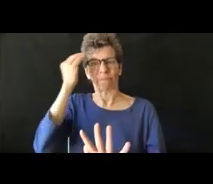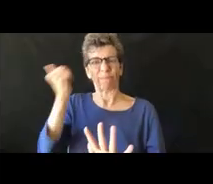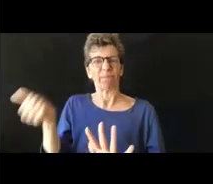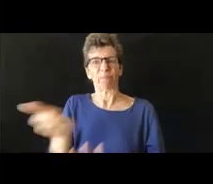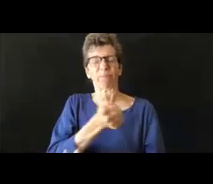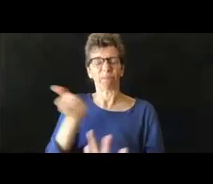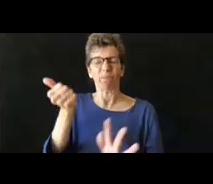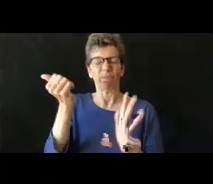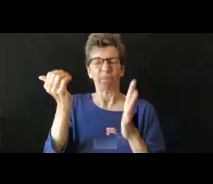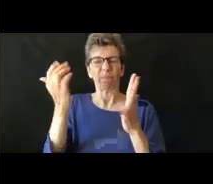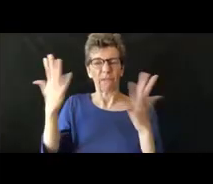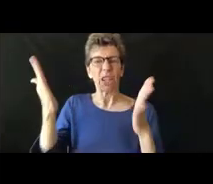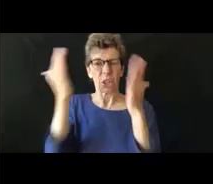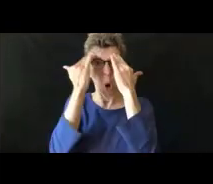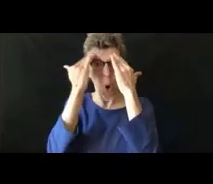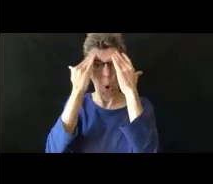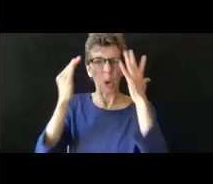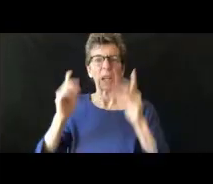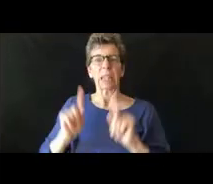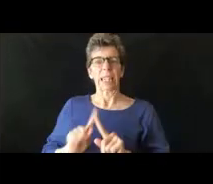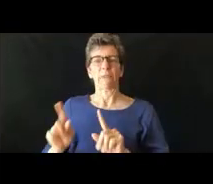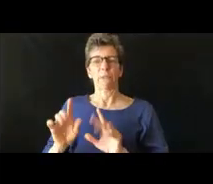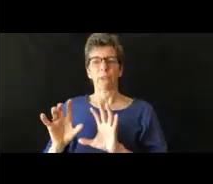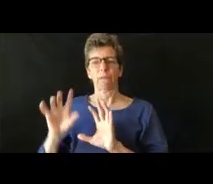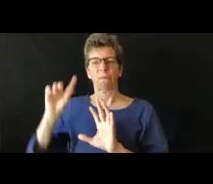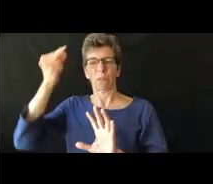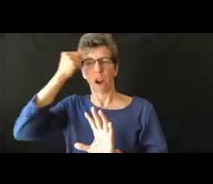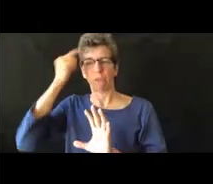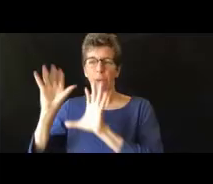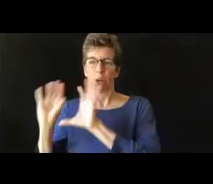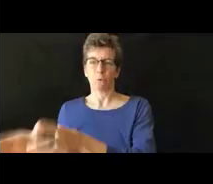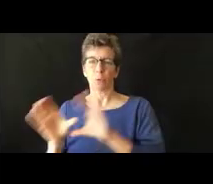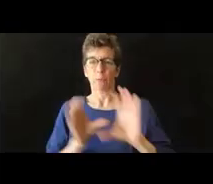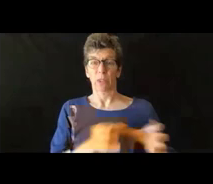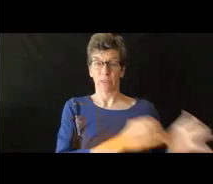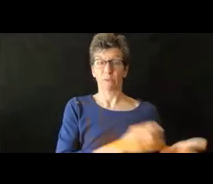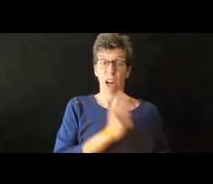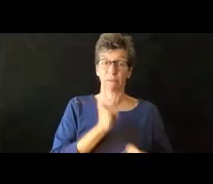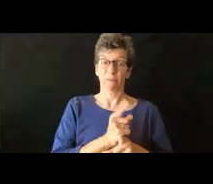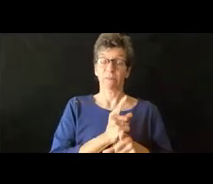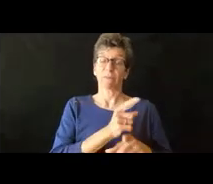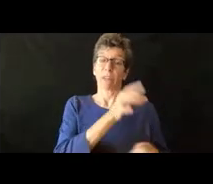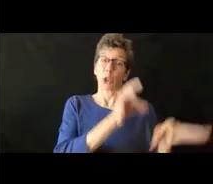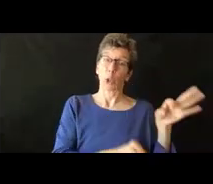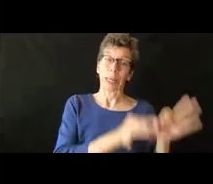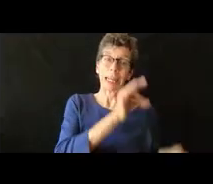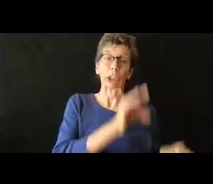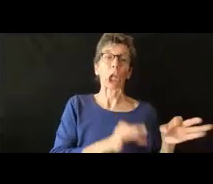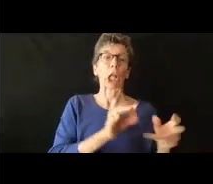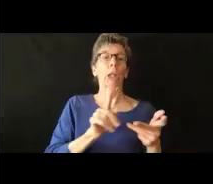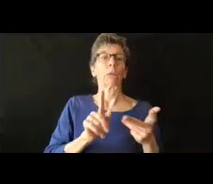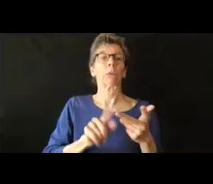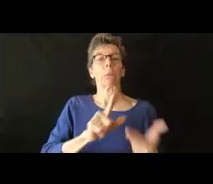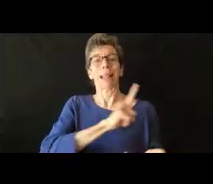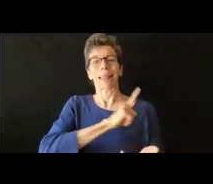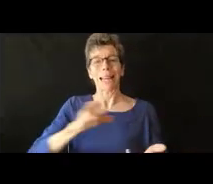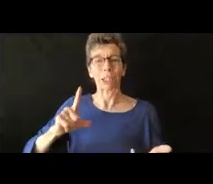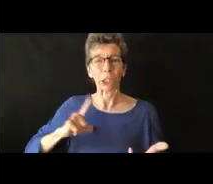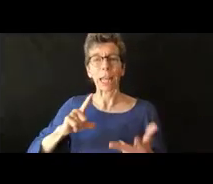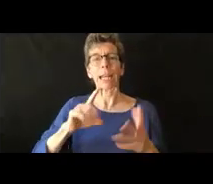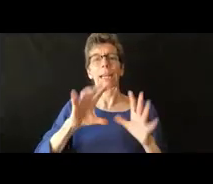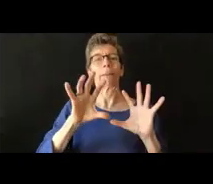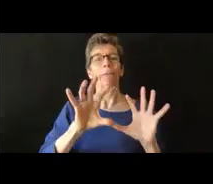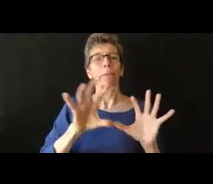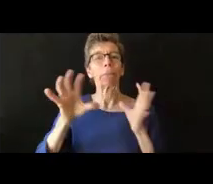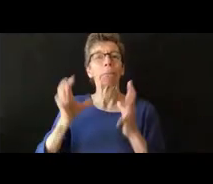gobierno, el poder ejecutivo, legislativo y judicial. Y quiero pasar un momentito para decirles a dónde estamos abogando